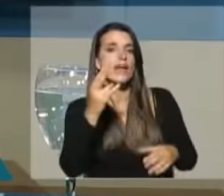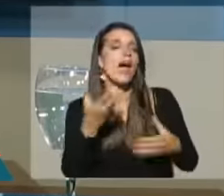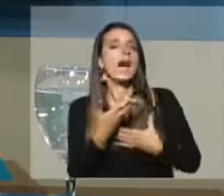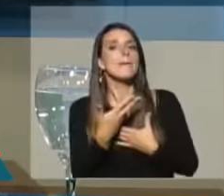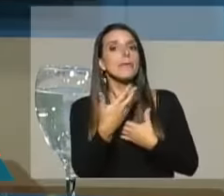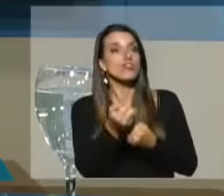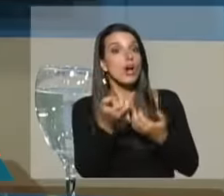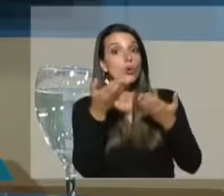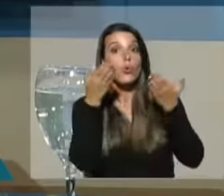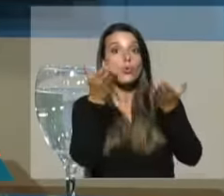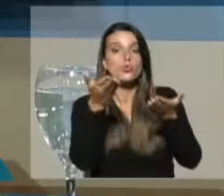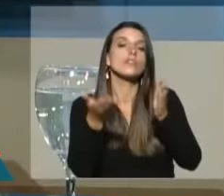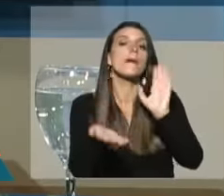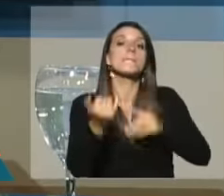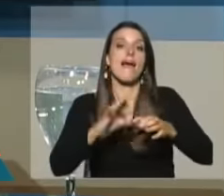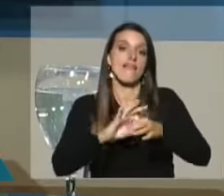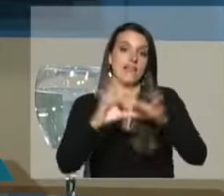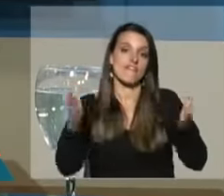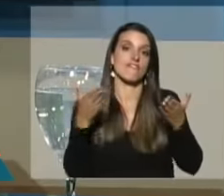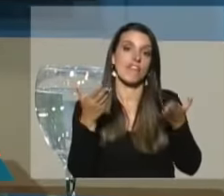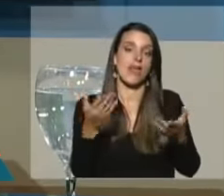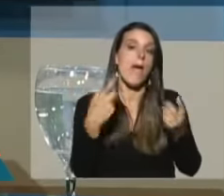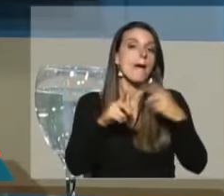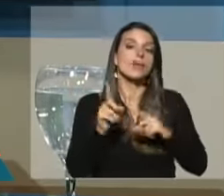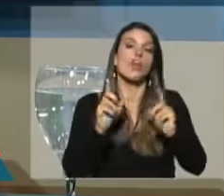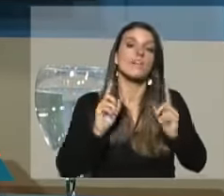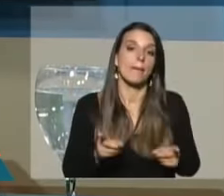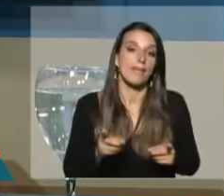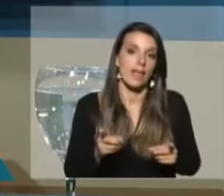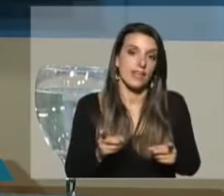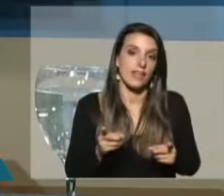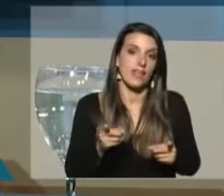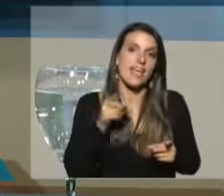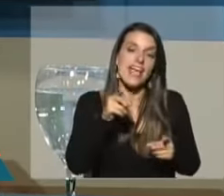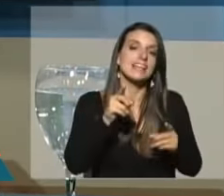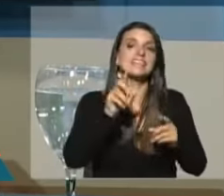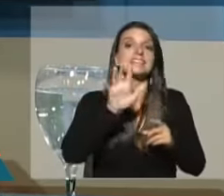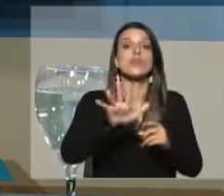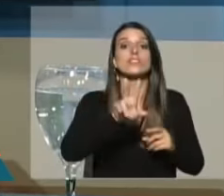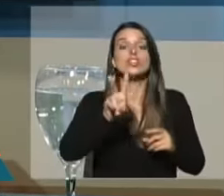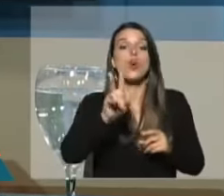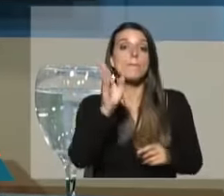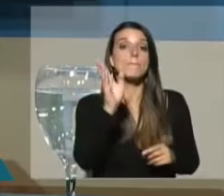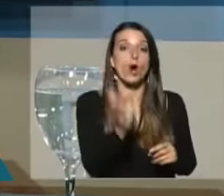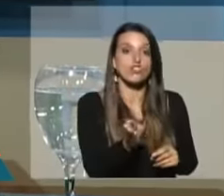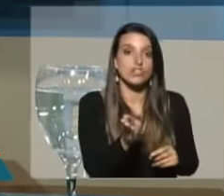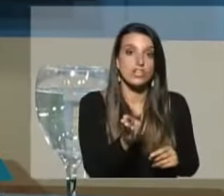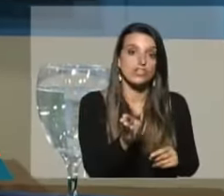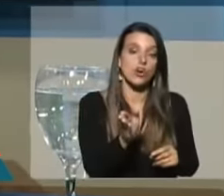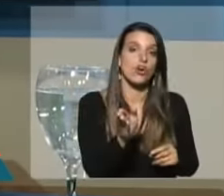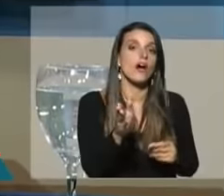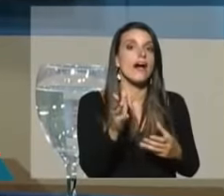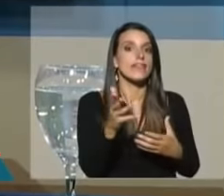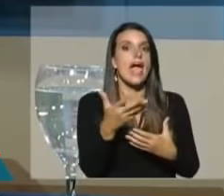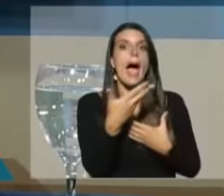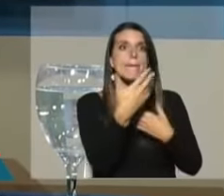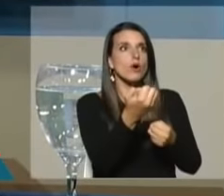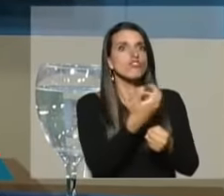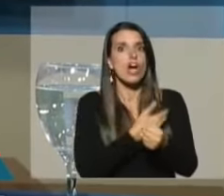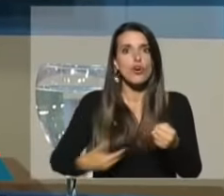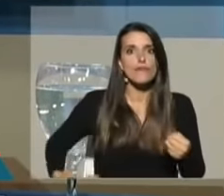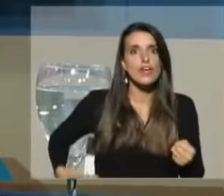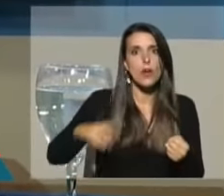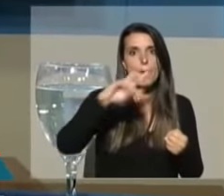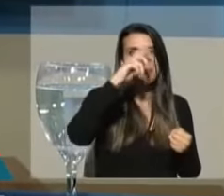a que usted sea mucho más libre pero en definitiva ese 52% que está respaldando al presidente de la calle